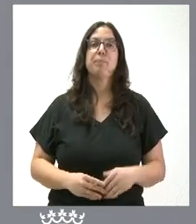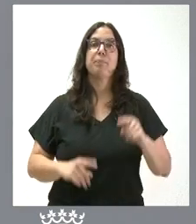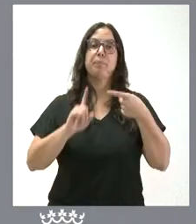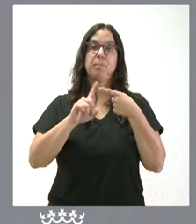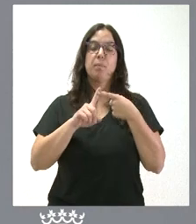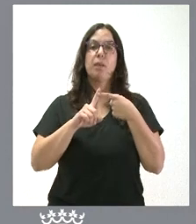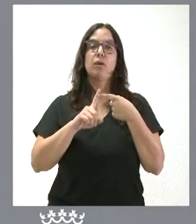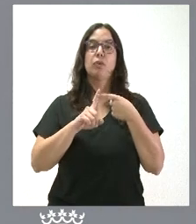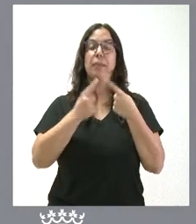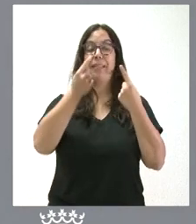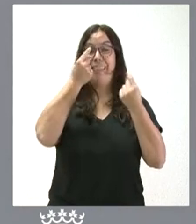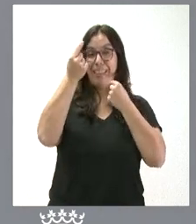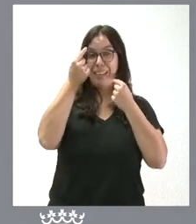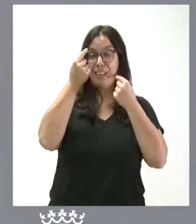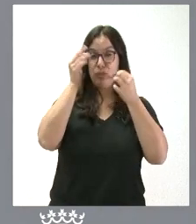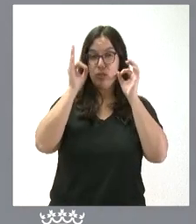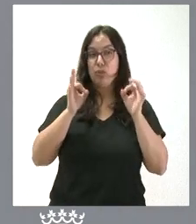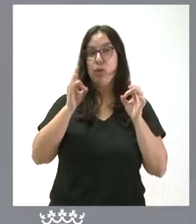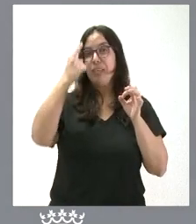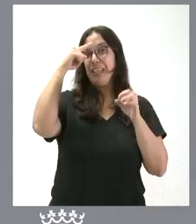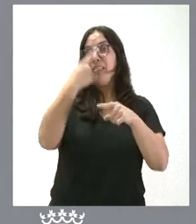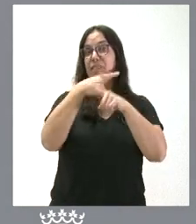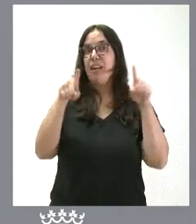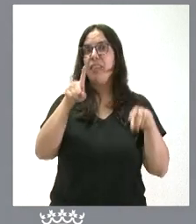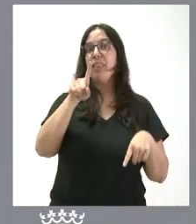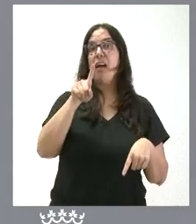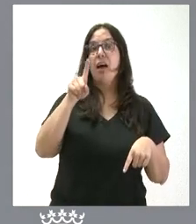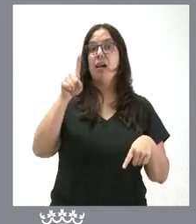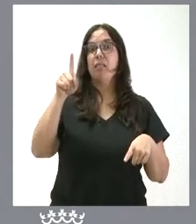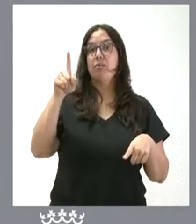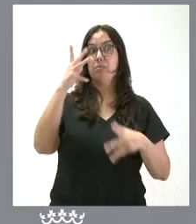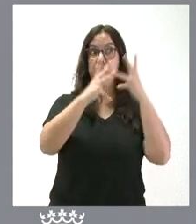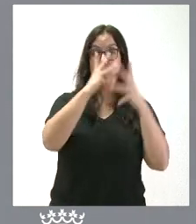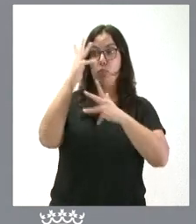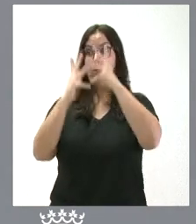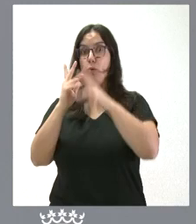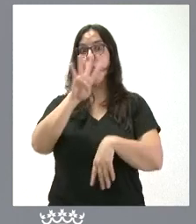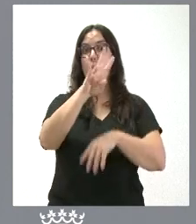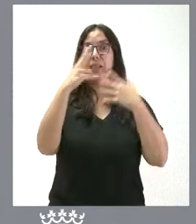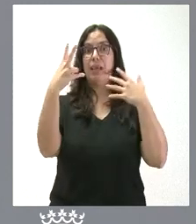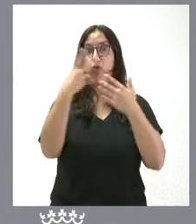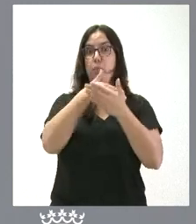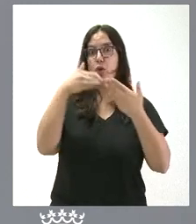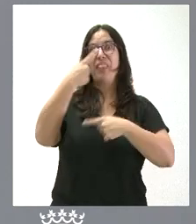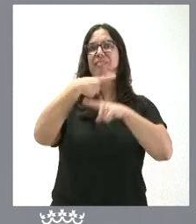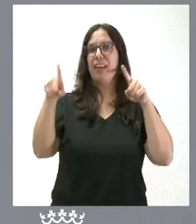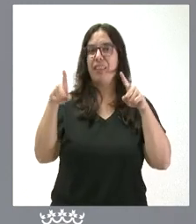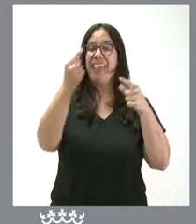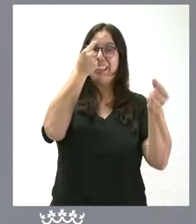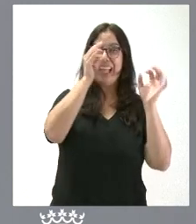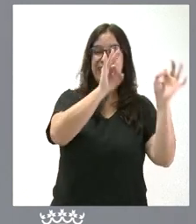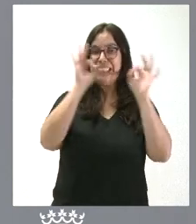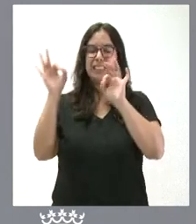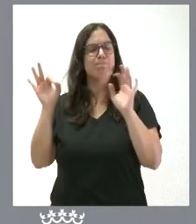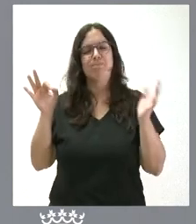la cifra. Sé que la diferencia son 42 millones de memoria, pero no le sé decir ahora de memoria al detalle cuál es la que se nos